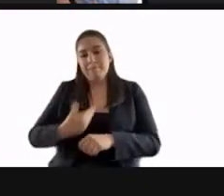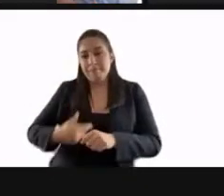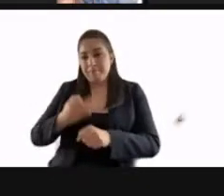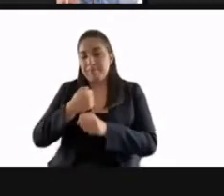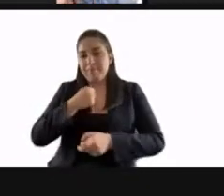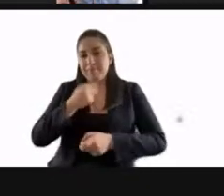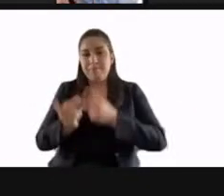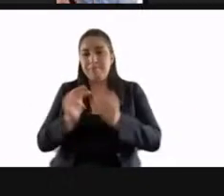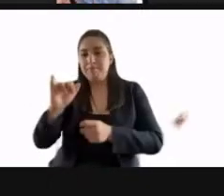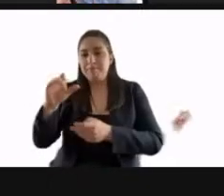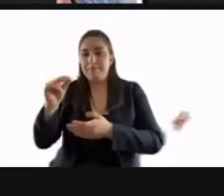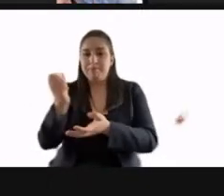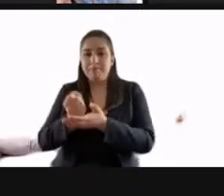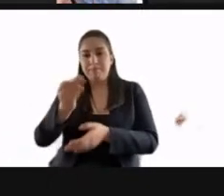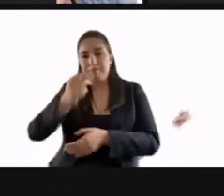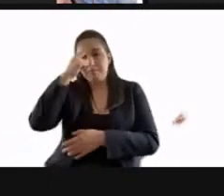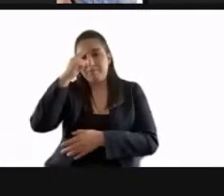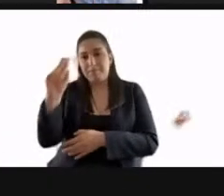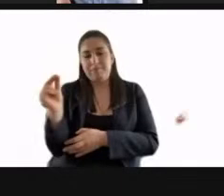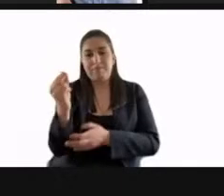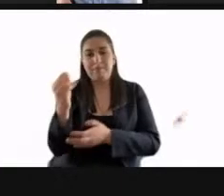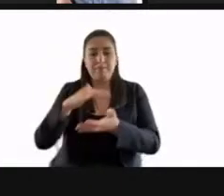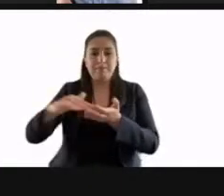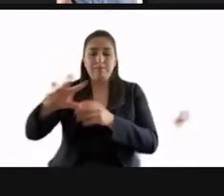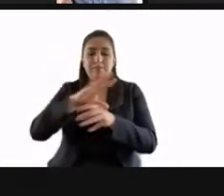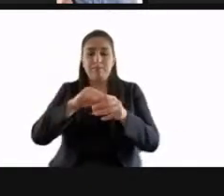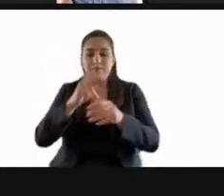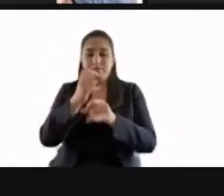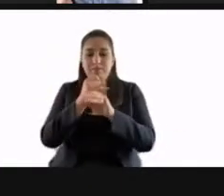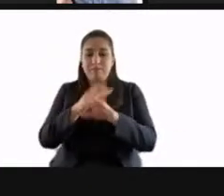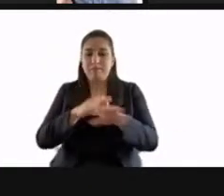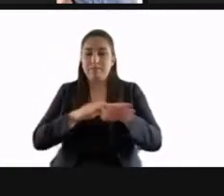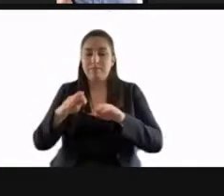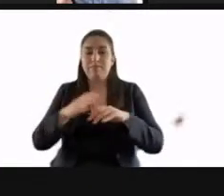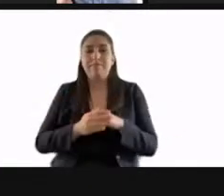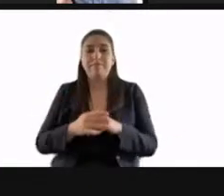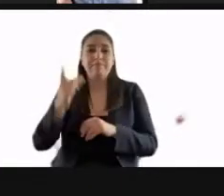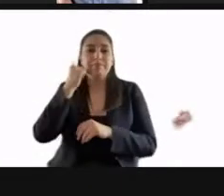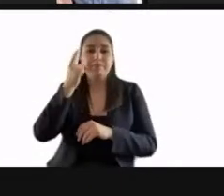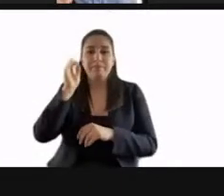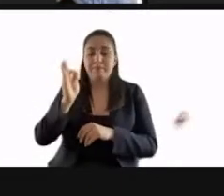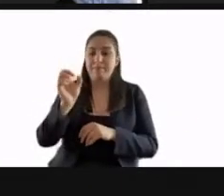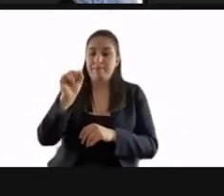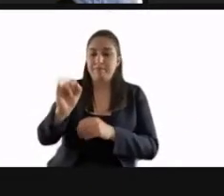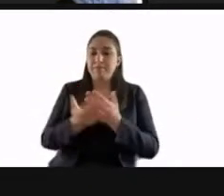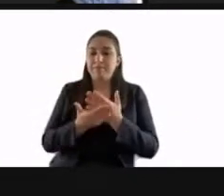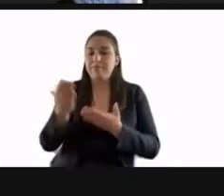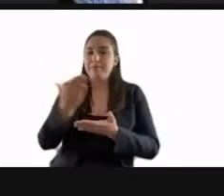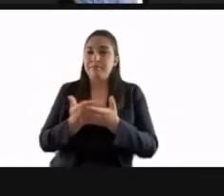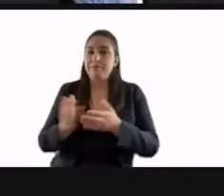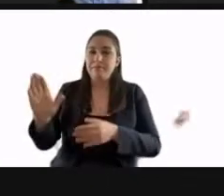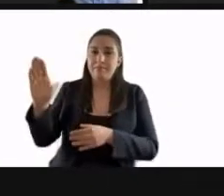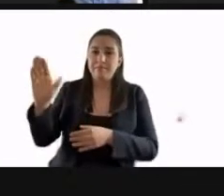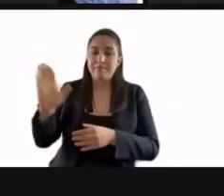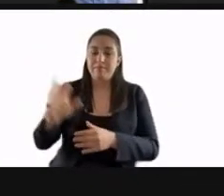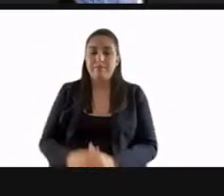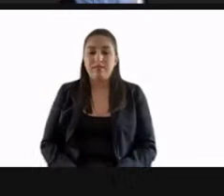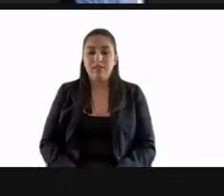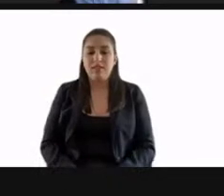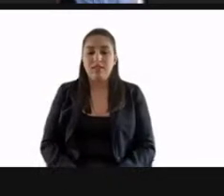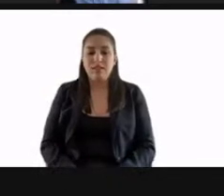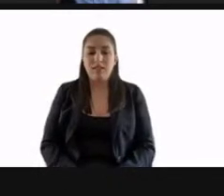dispensarse la lectura del informe semestral de actividades antes mencionado. Quienes estén por la afirmativa, sírvanse a manifestarlo levantando la mano.